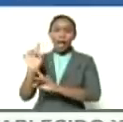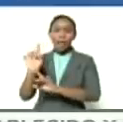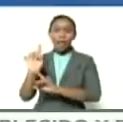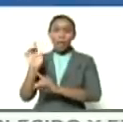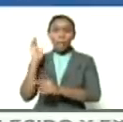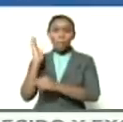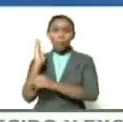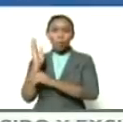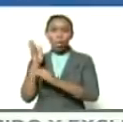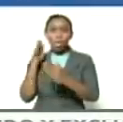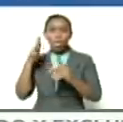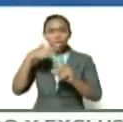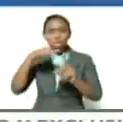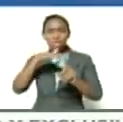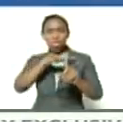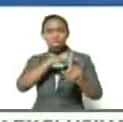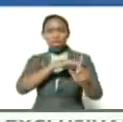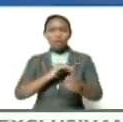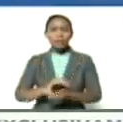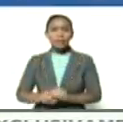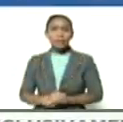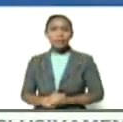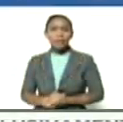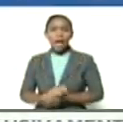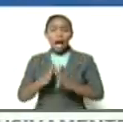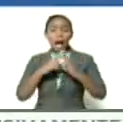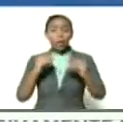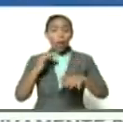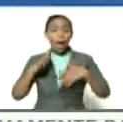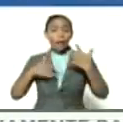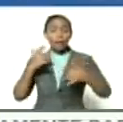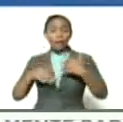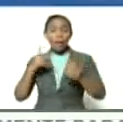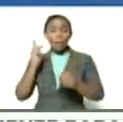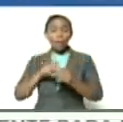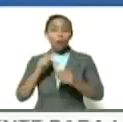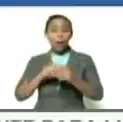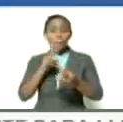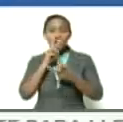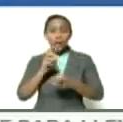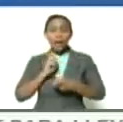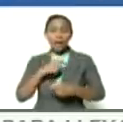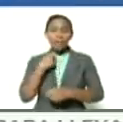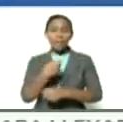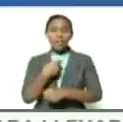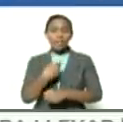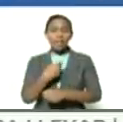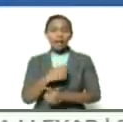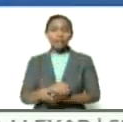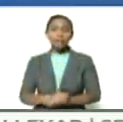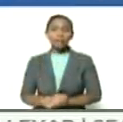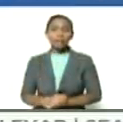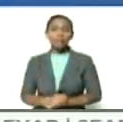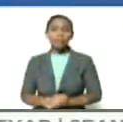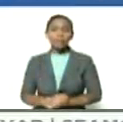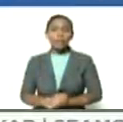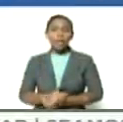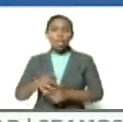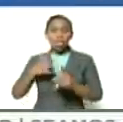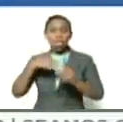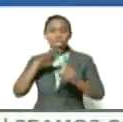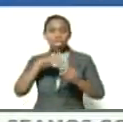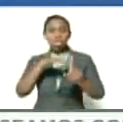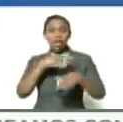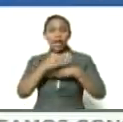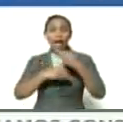la persecución a todas las actividades petroleras bancarias financieras la persecución